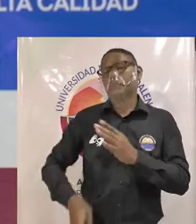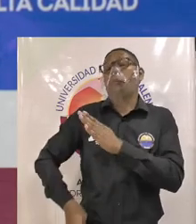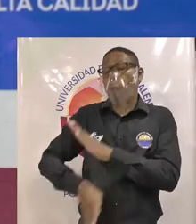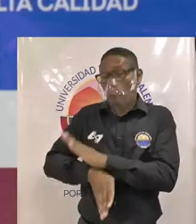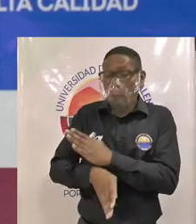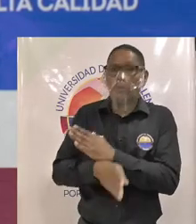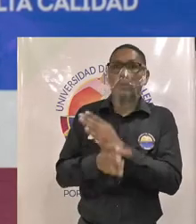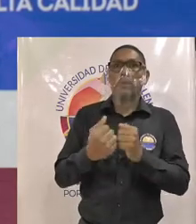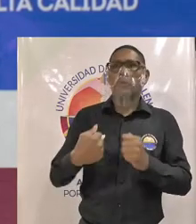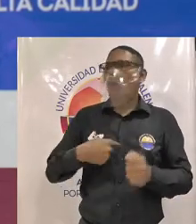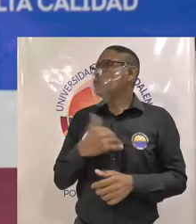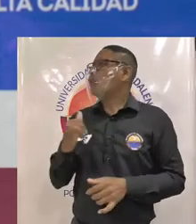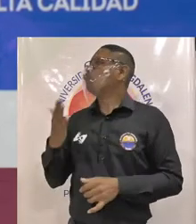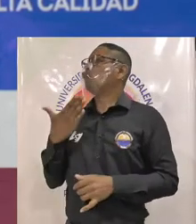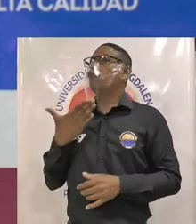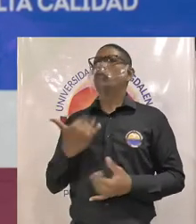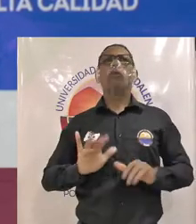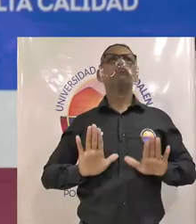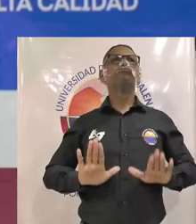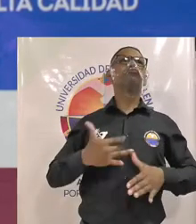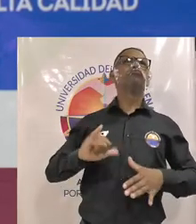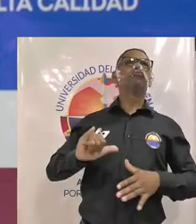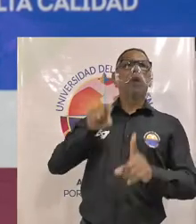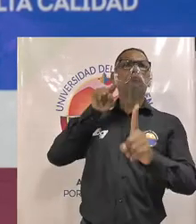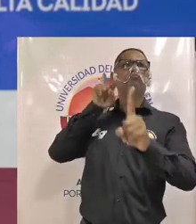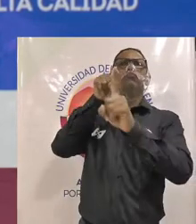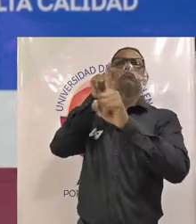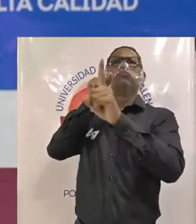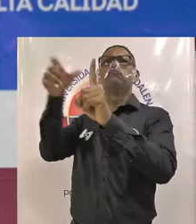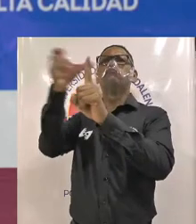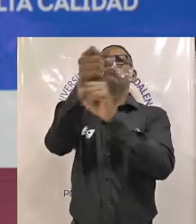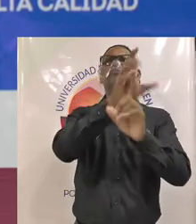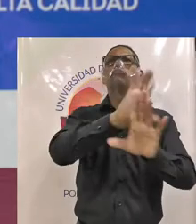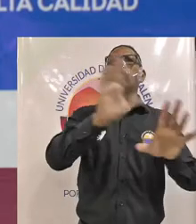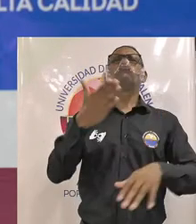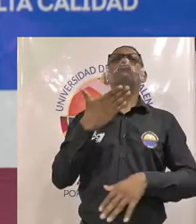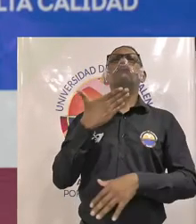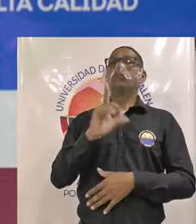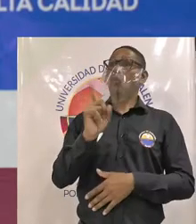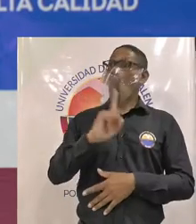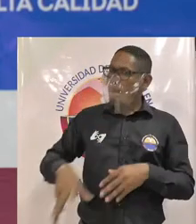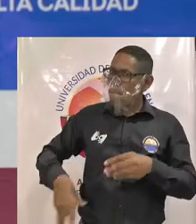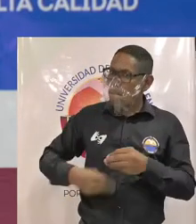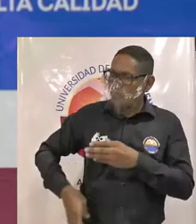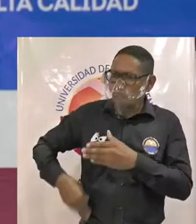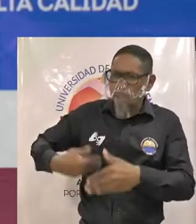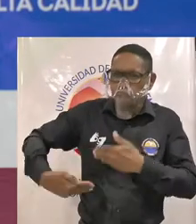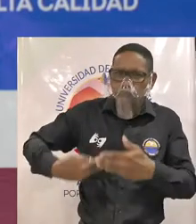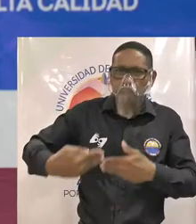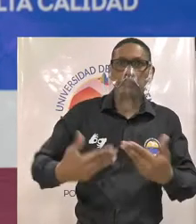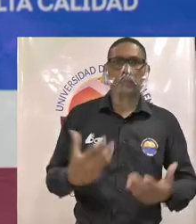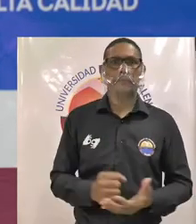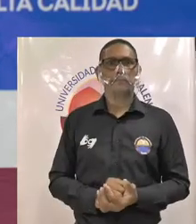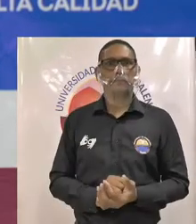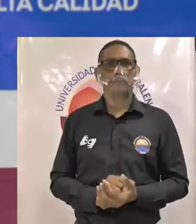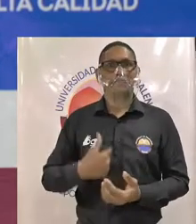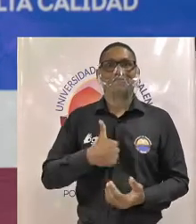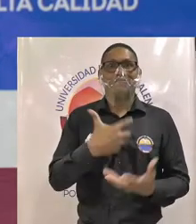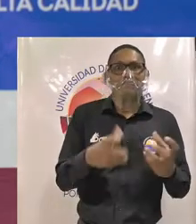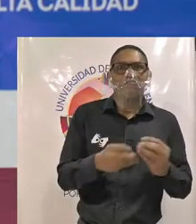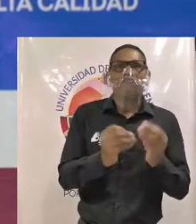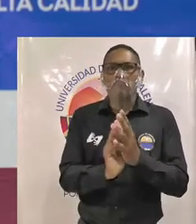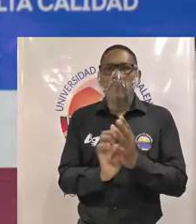sea no podemos quedarnos en que ya logramos unas metas y ahí nos estancamos nosotros queremos promover el